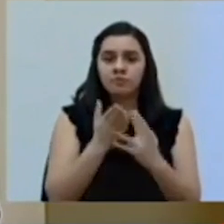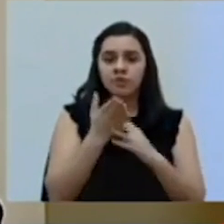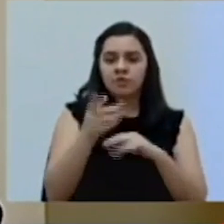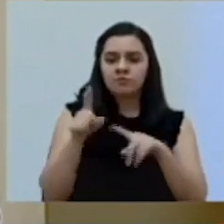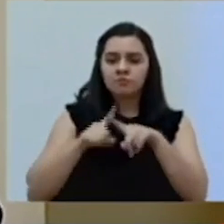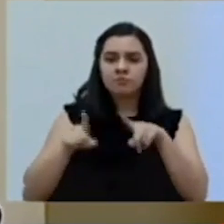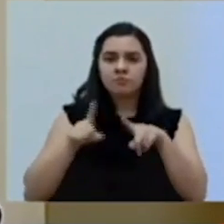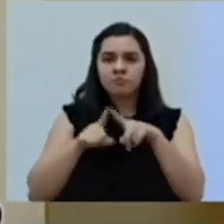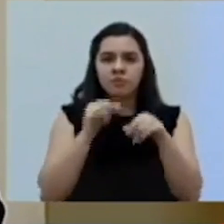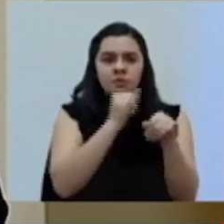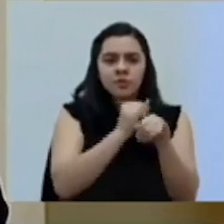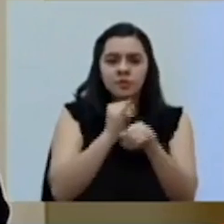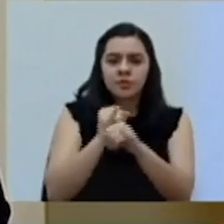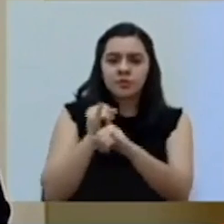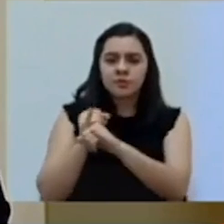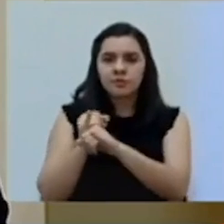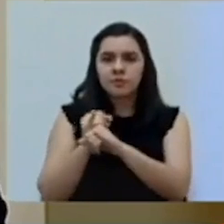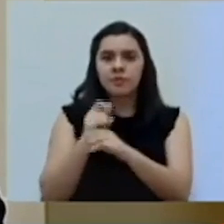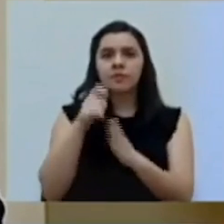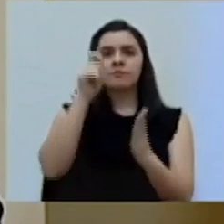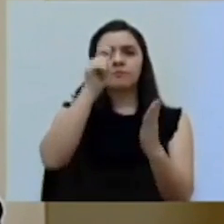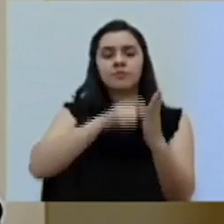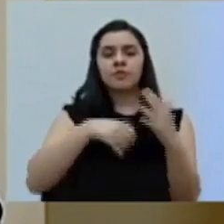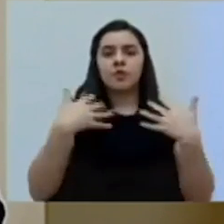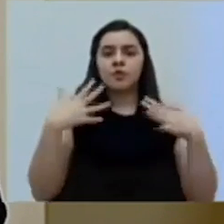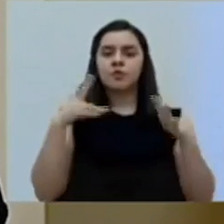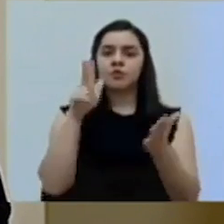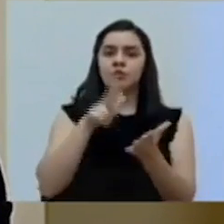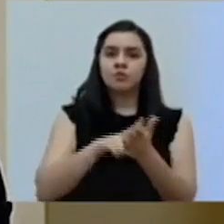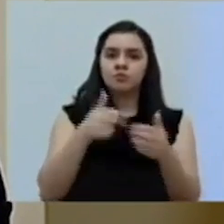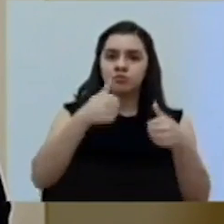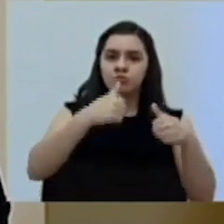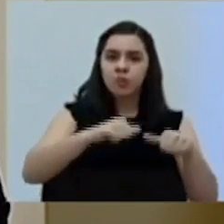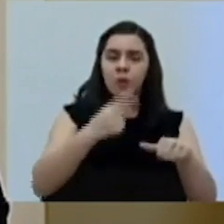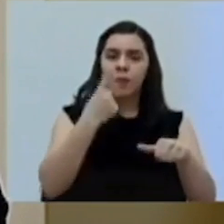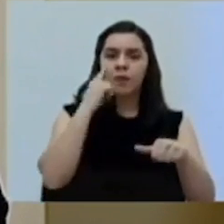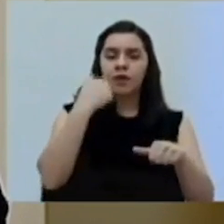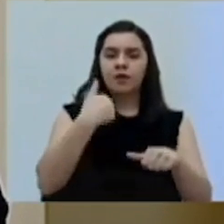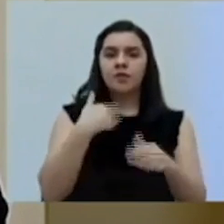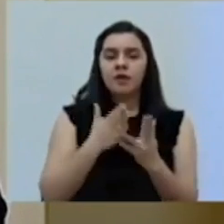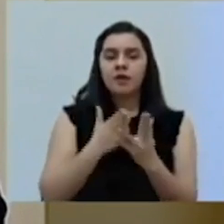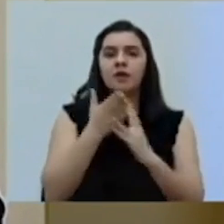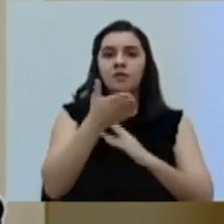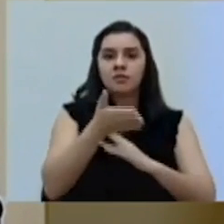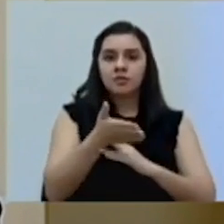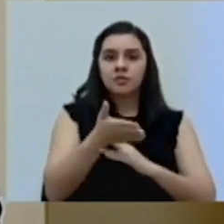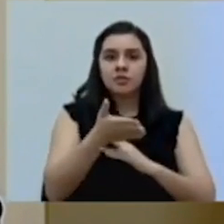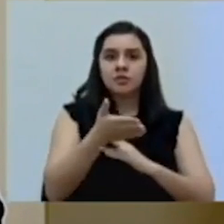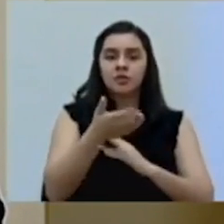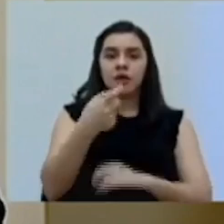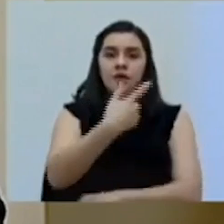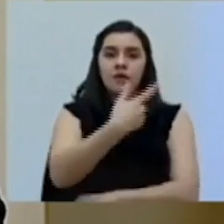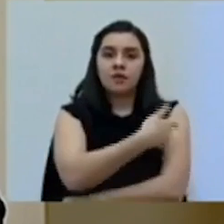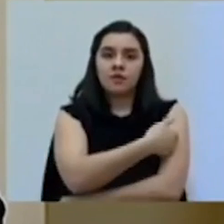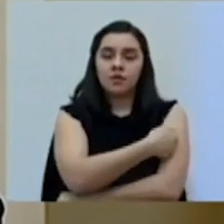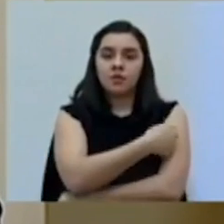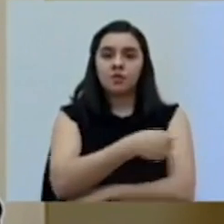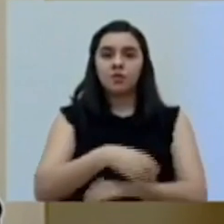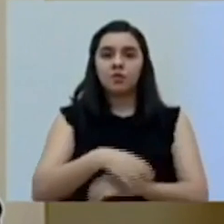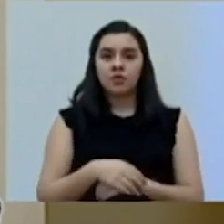sus diferentes instancias, ha firmado ya el acuerdo para tener acceso a la vacuna de